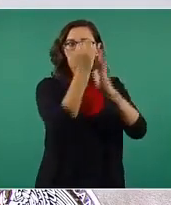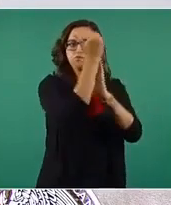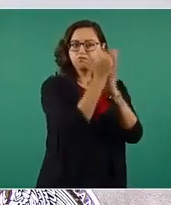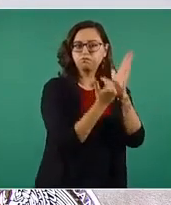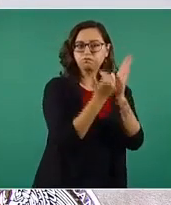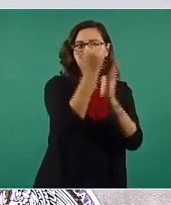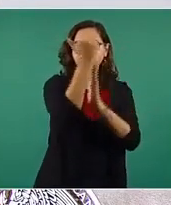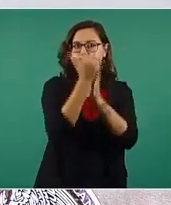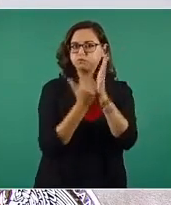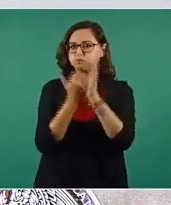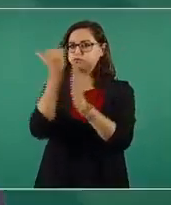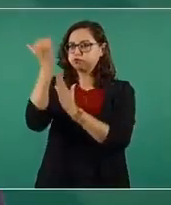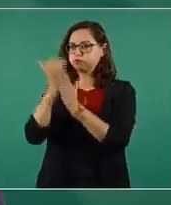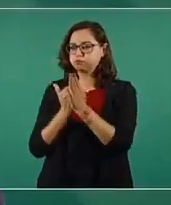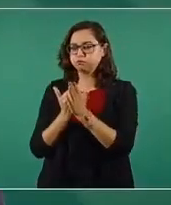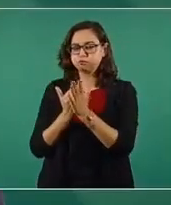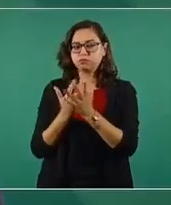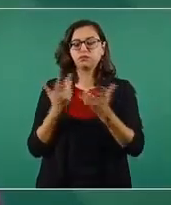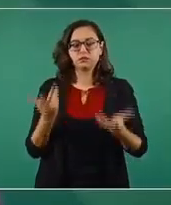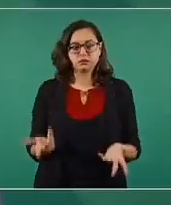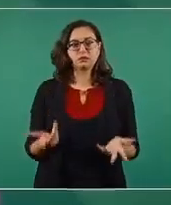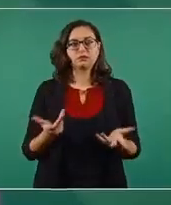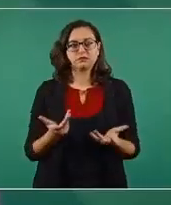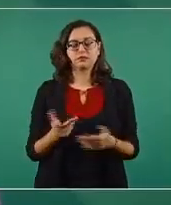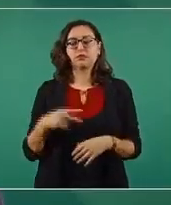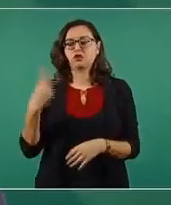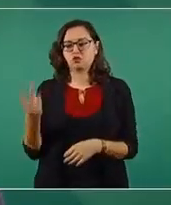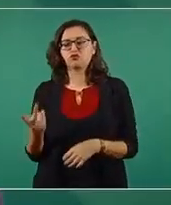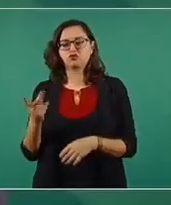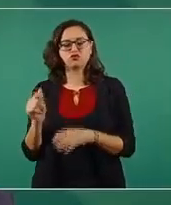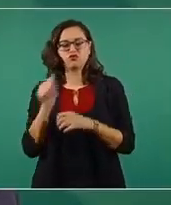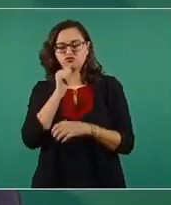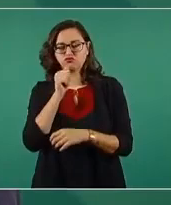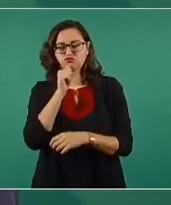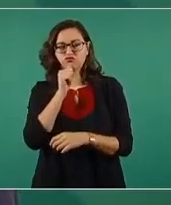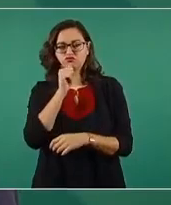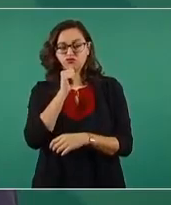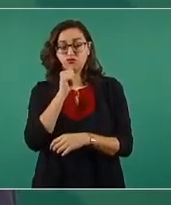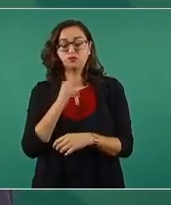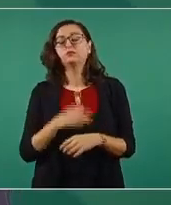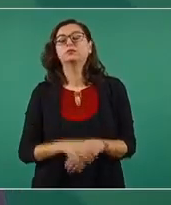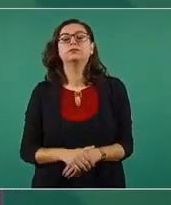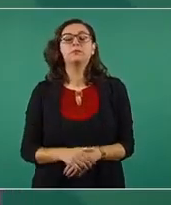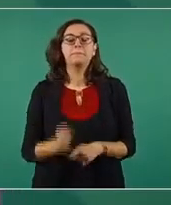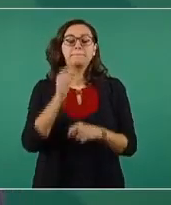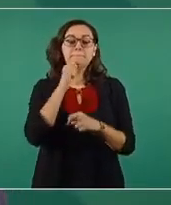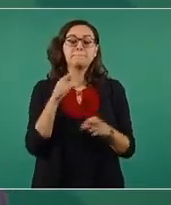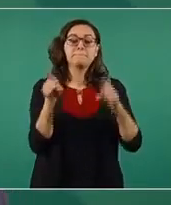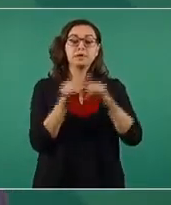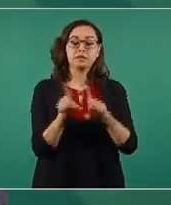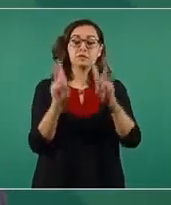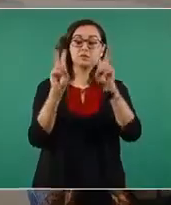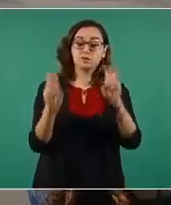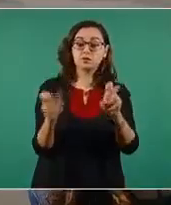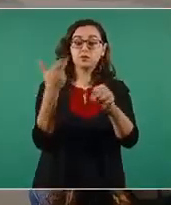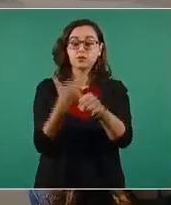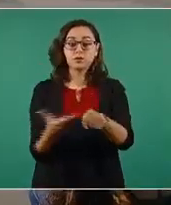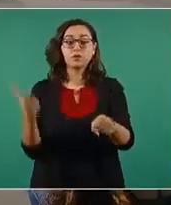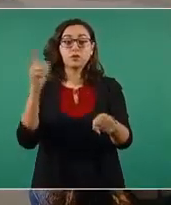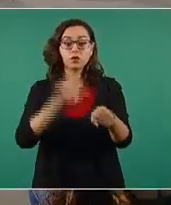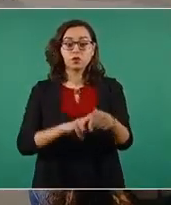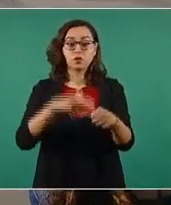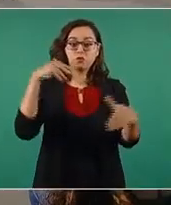diferencia de sólo 17 que teníamos en la semana pasada. Lo mismo en la gráfica de hospitalizaciones, lo que vemos es que